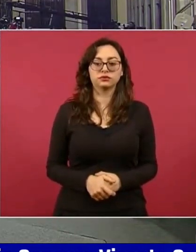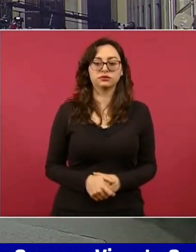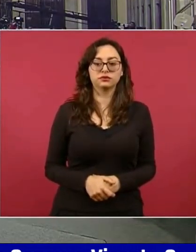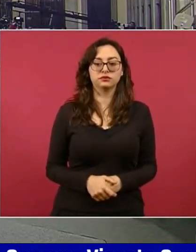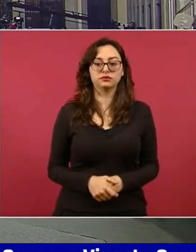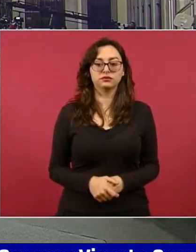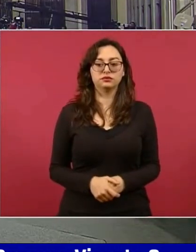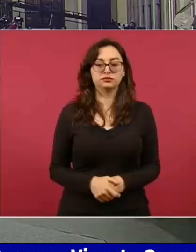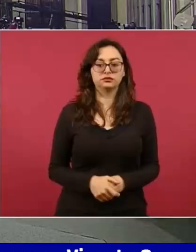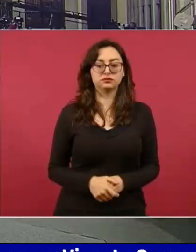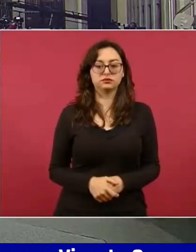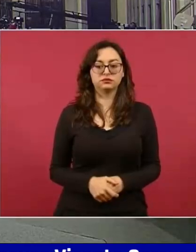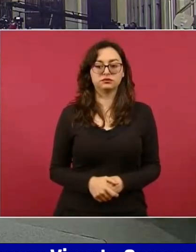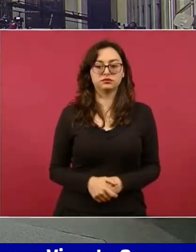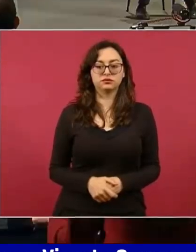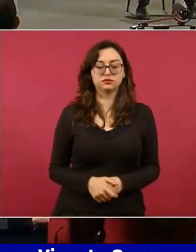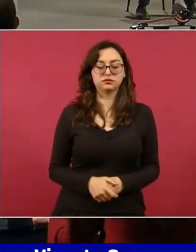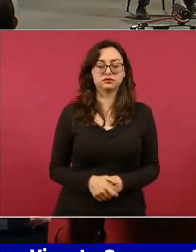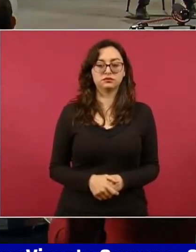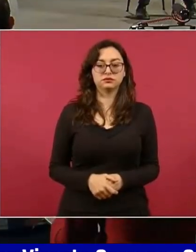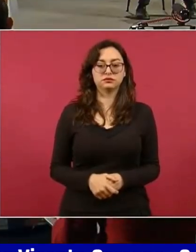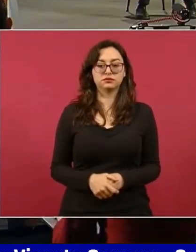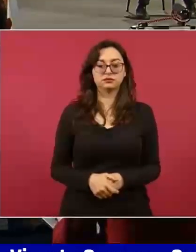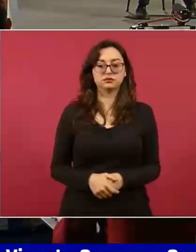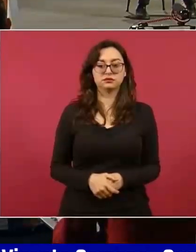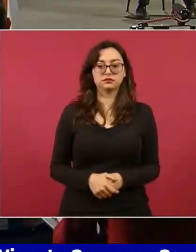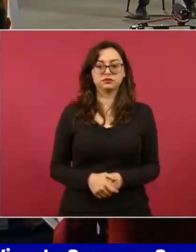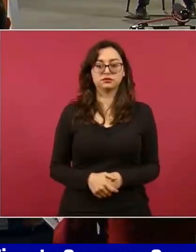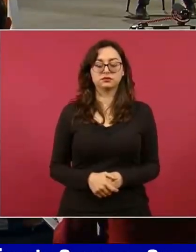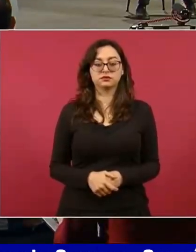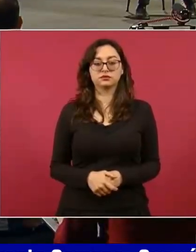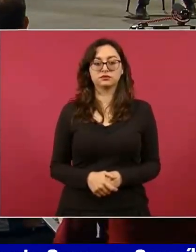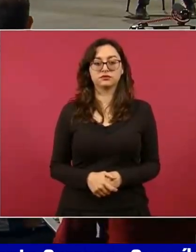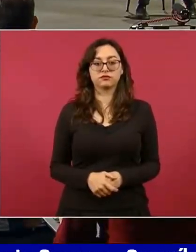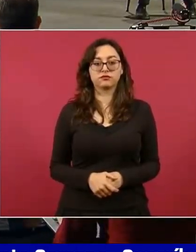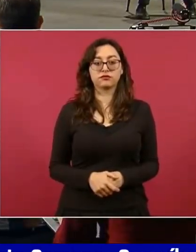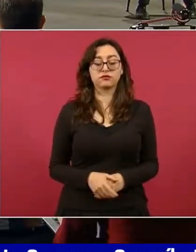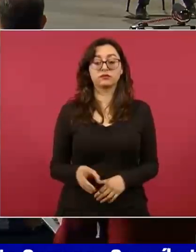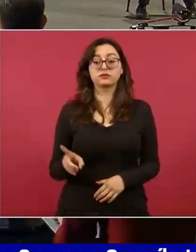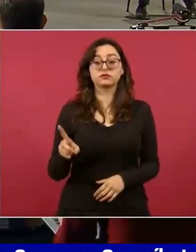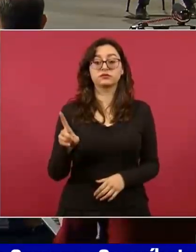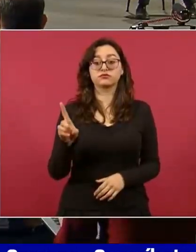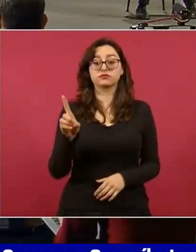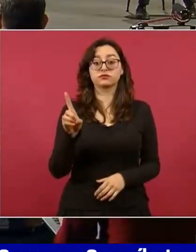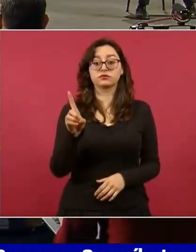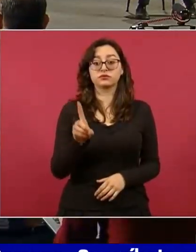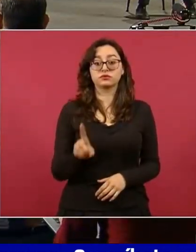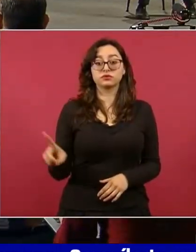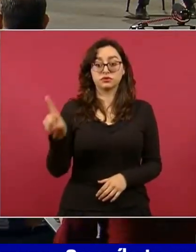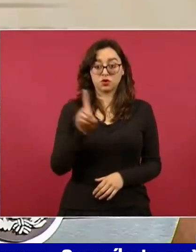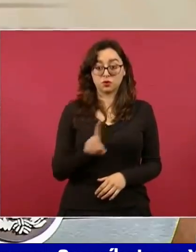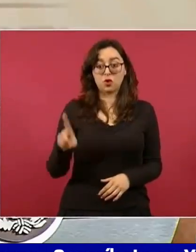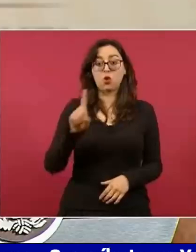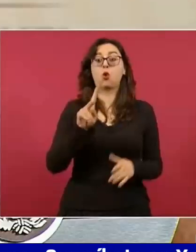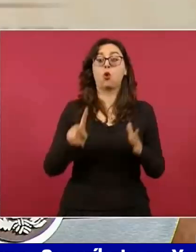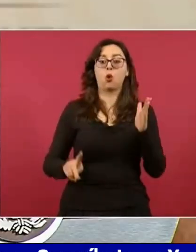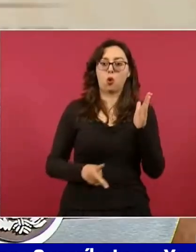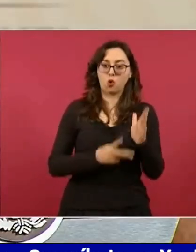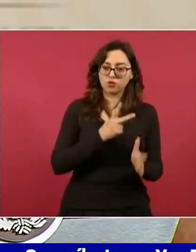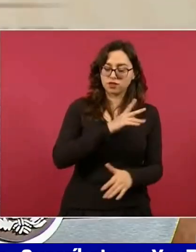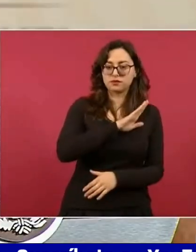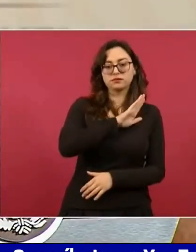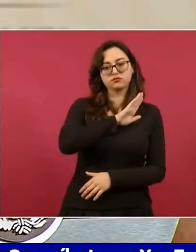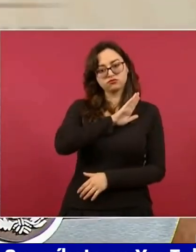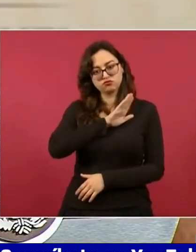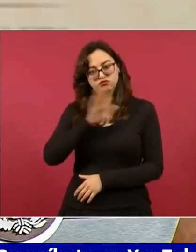El domingo regresamos a el sureste, vienen